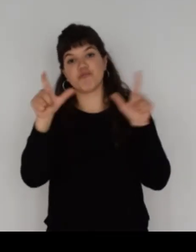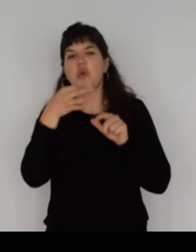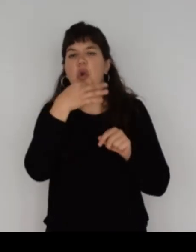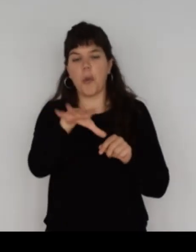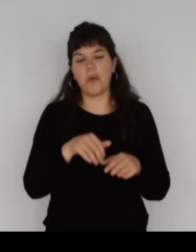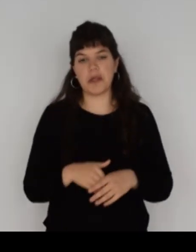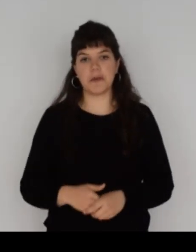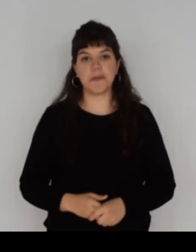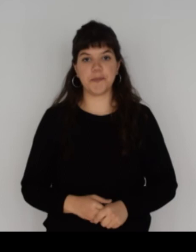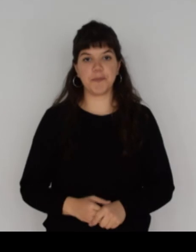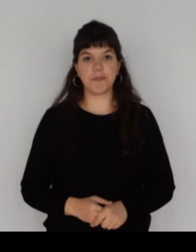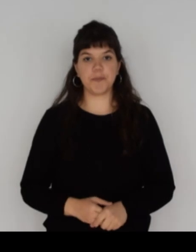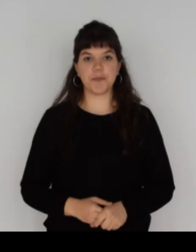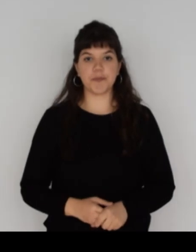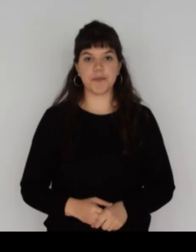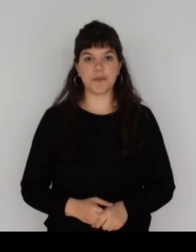obras en foco.